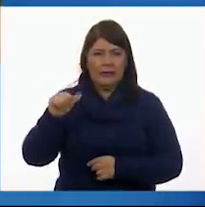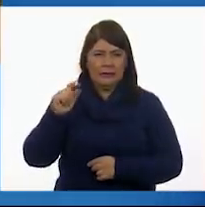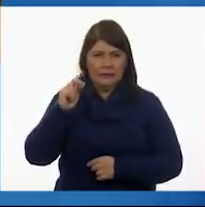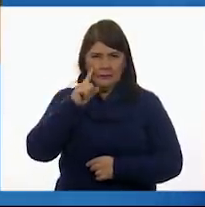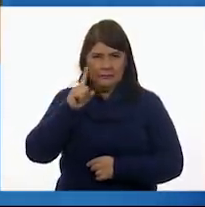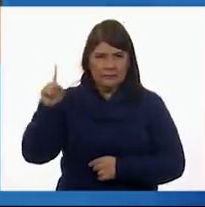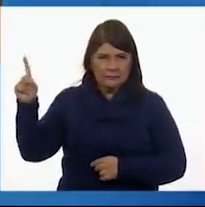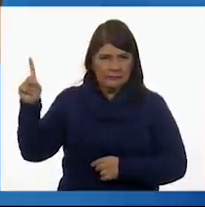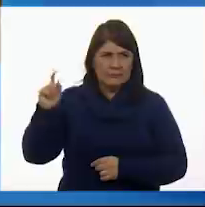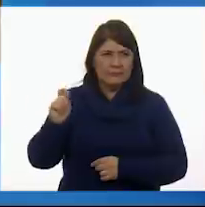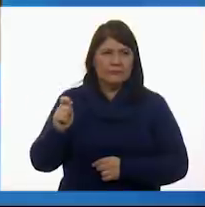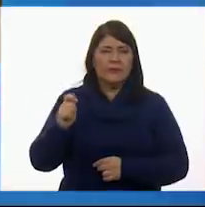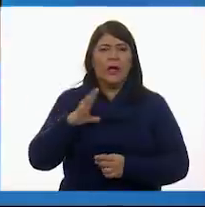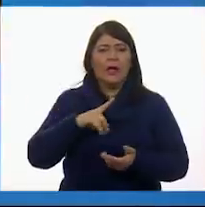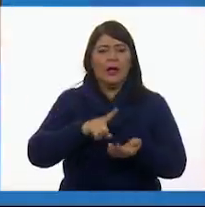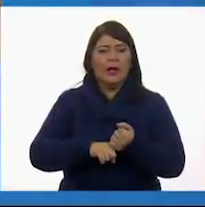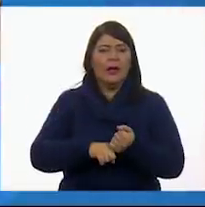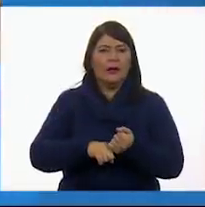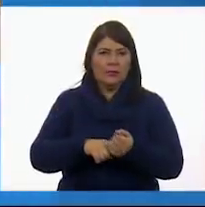Base agua.